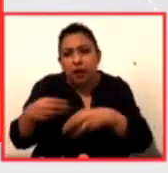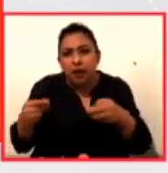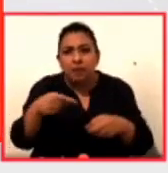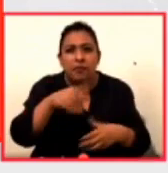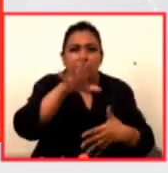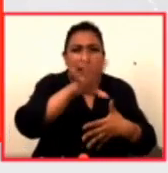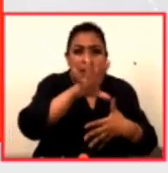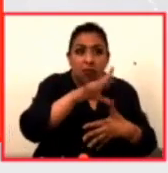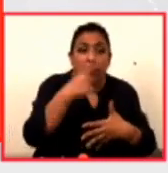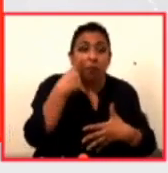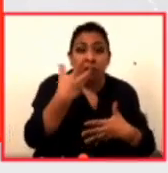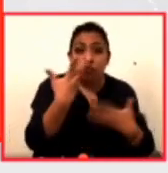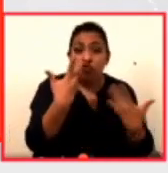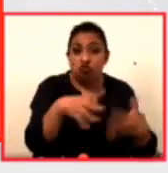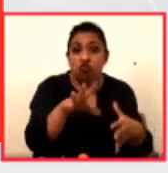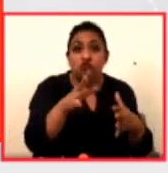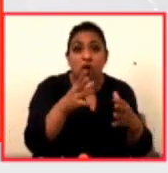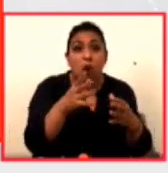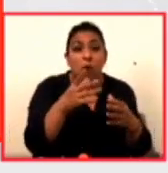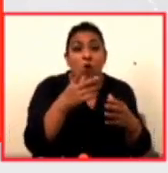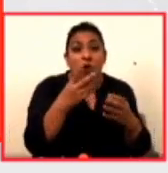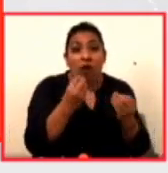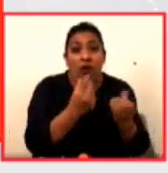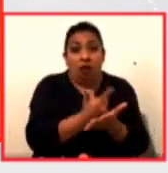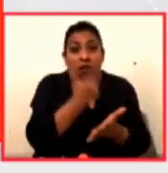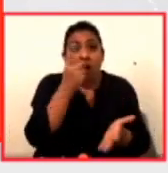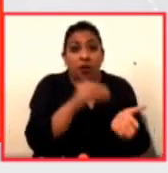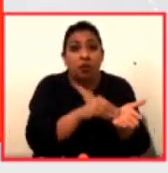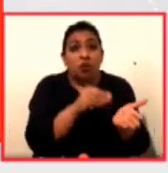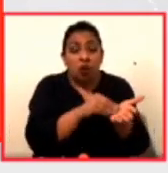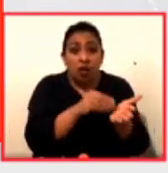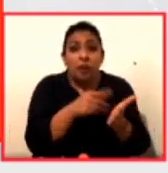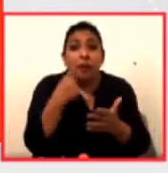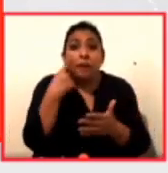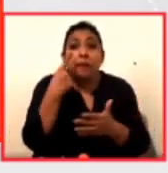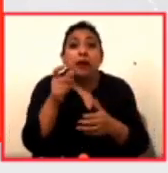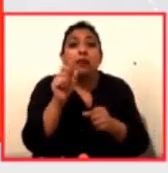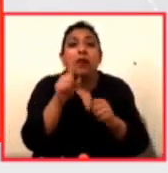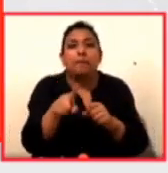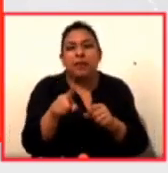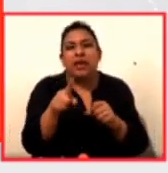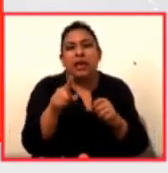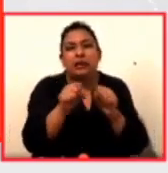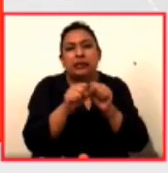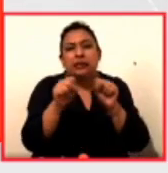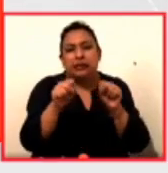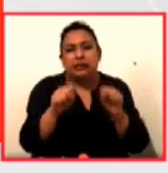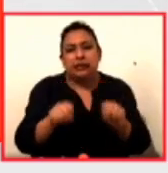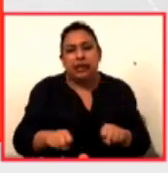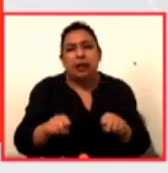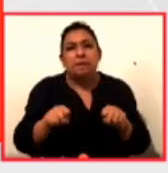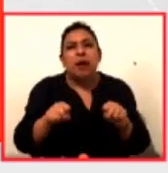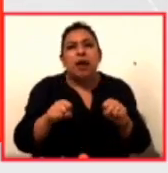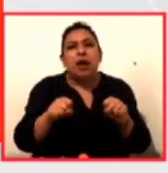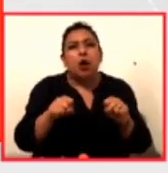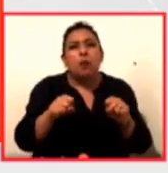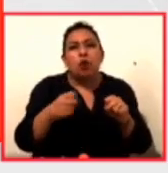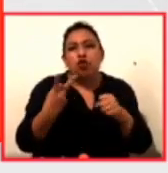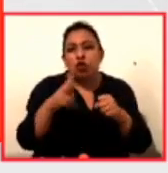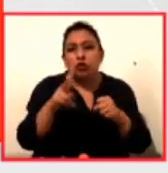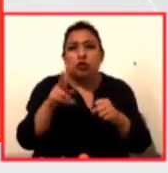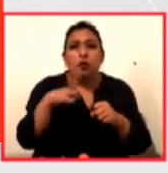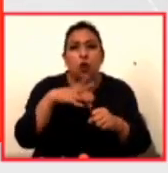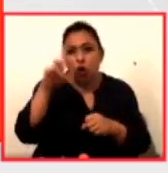relevantes vamos a observar esta inequidad y vamos a ver la reacción del sistema multilateral un consejo de seguridad que en 2013